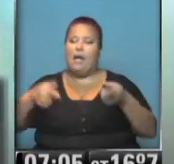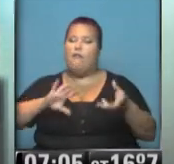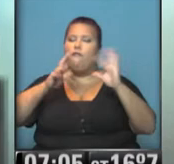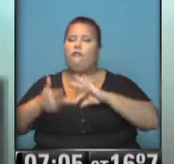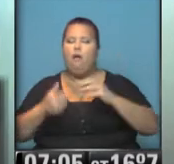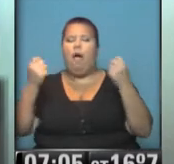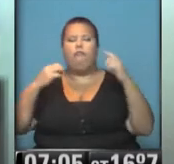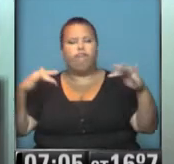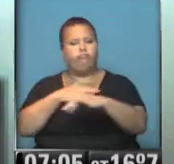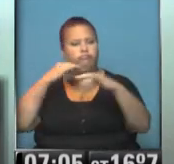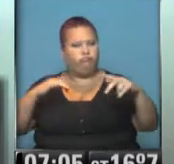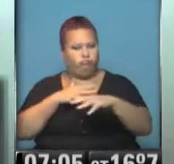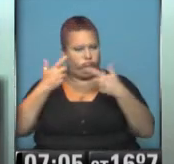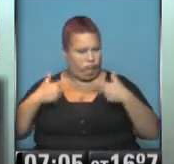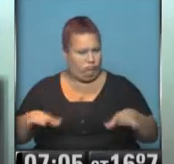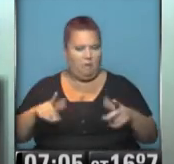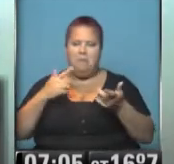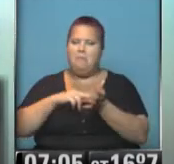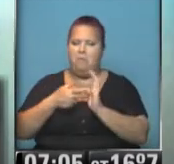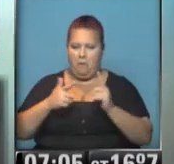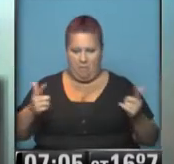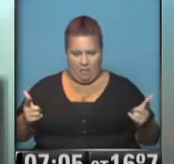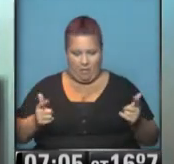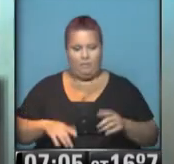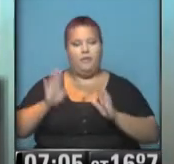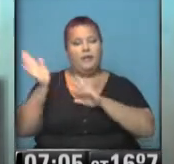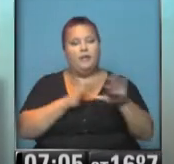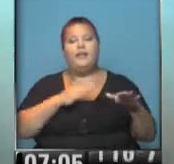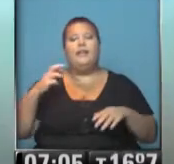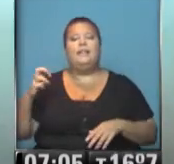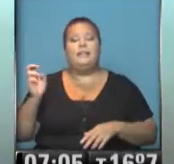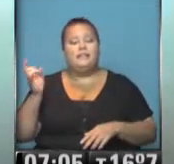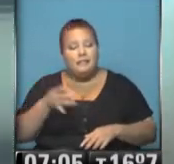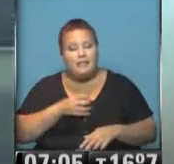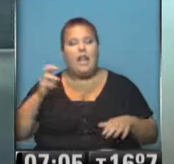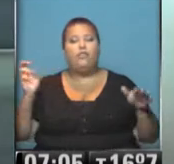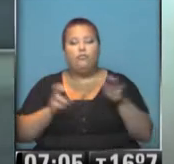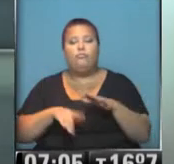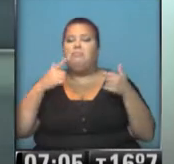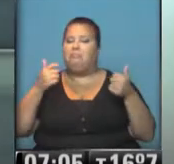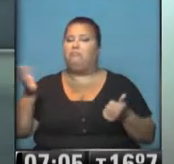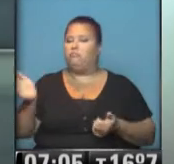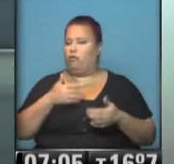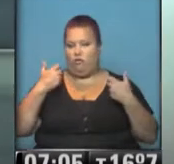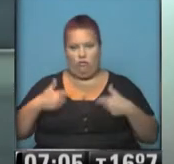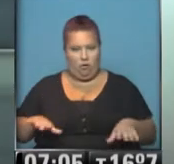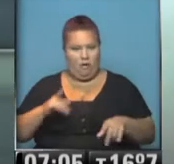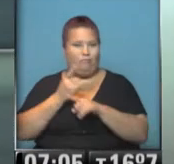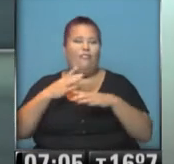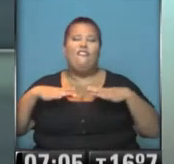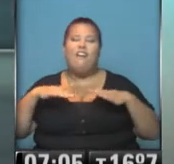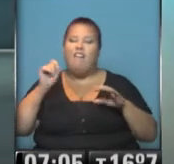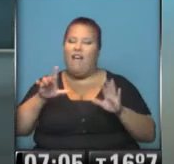tránsito fluido por el momento, sin complicaciones. Hablamos de servicios para recordar que están funcionando con cronograma de día